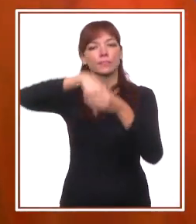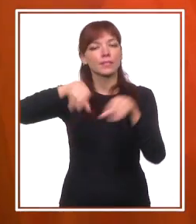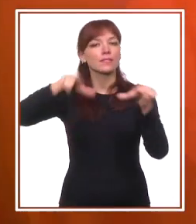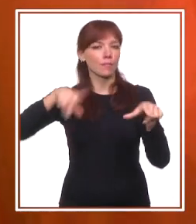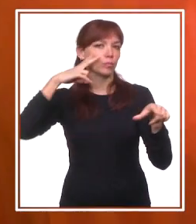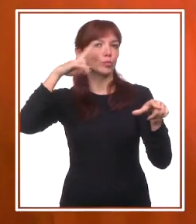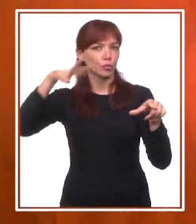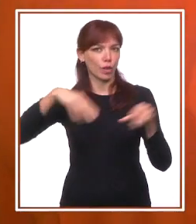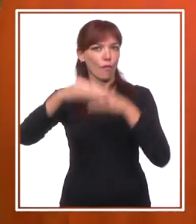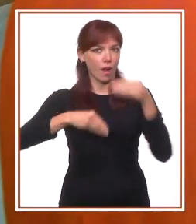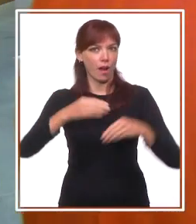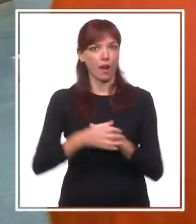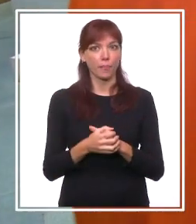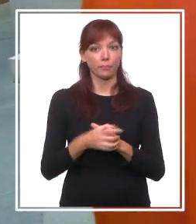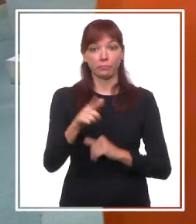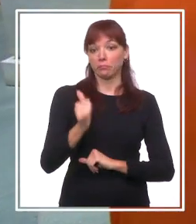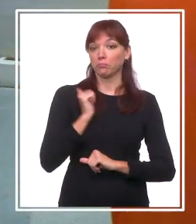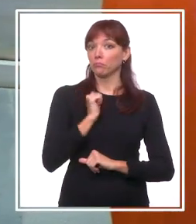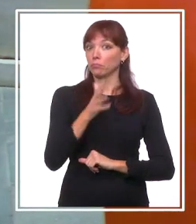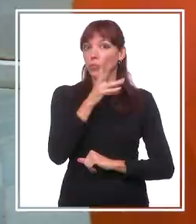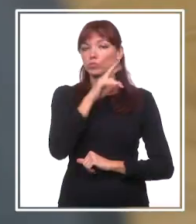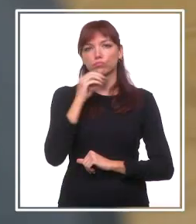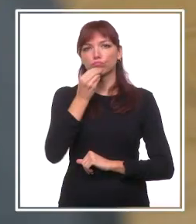salas del Museo, aprovechando su rica colección.